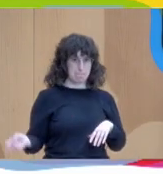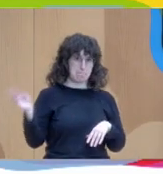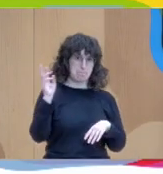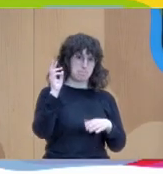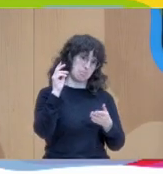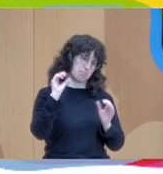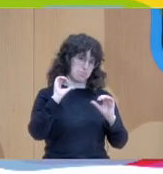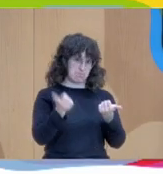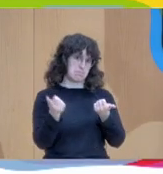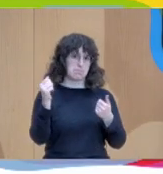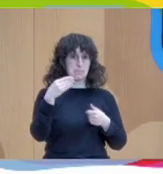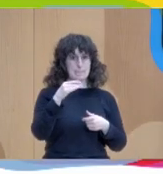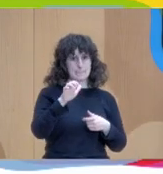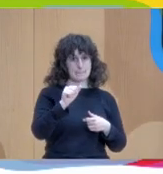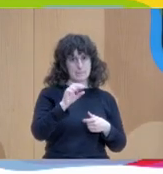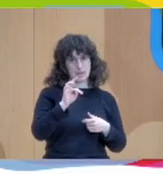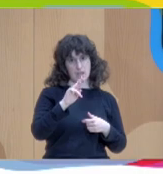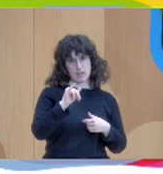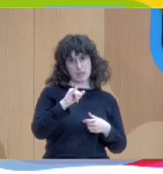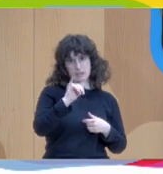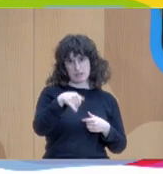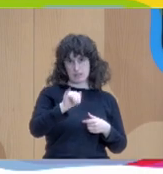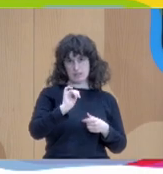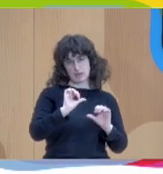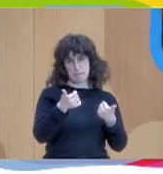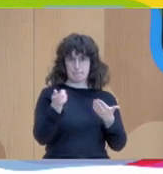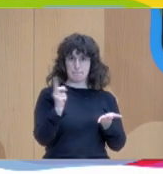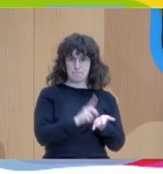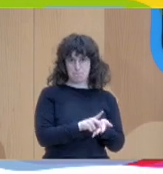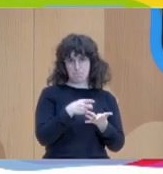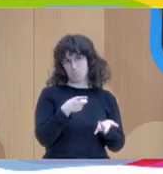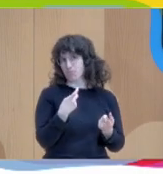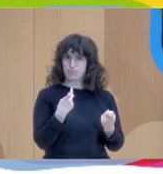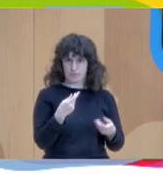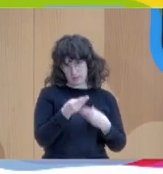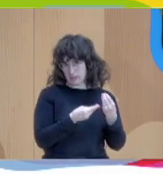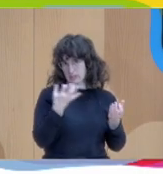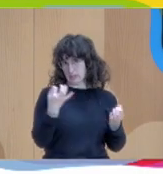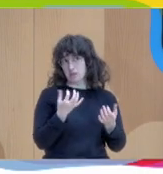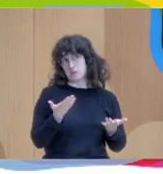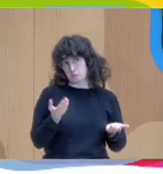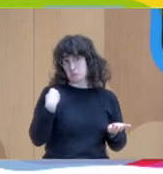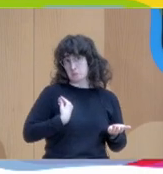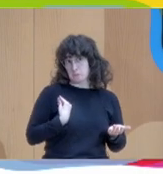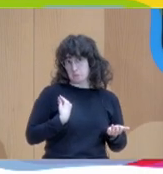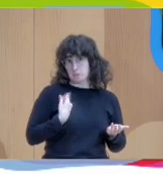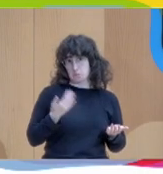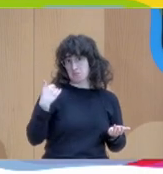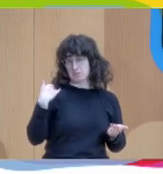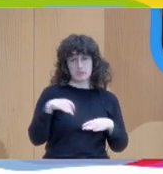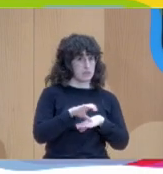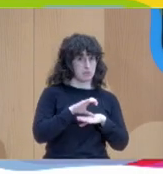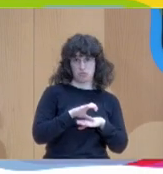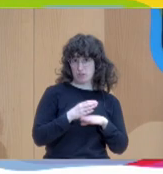cuéntanos qué nos queda por hacer en tu perspectiva pues yo creo que ya lo ha mencionado la consejera a la